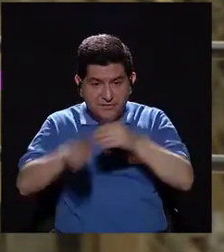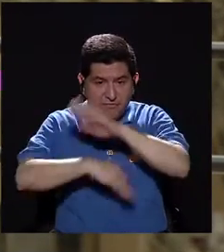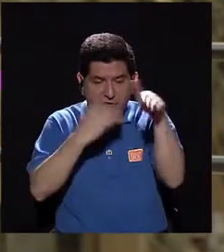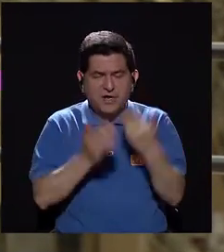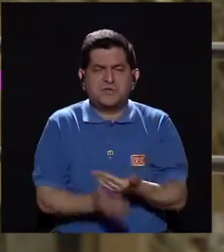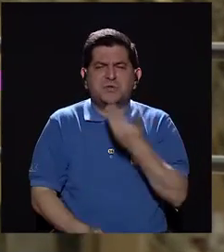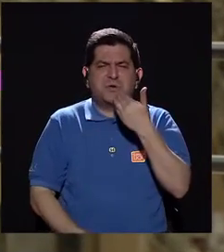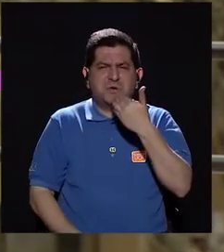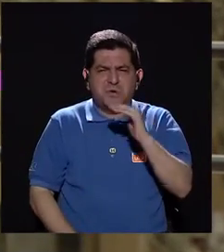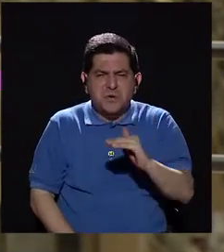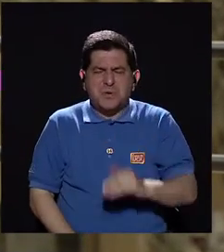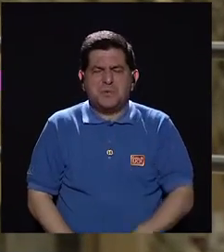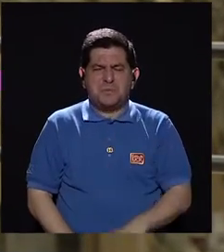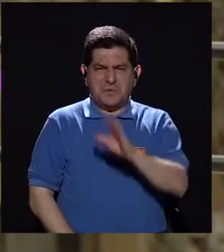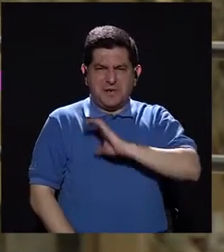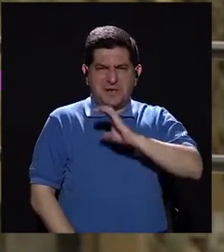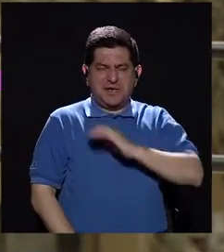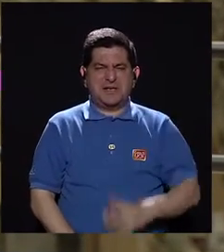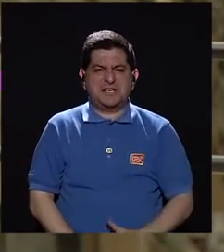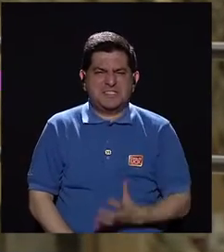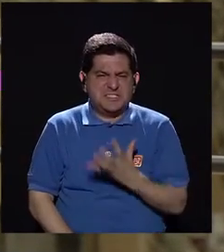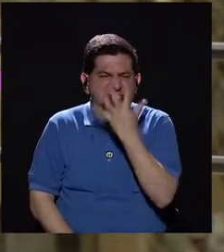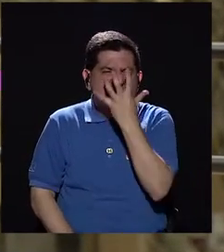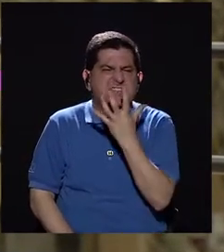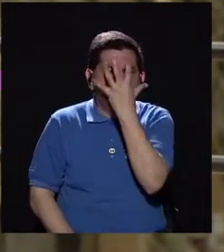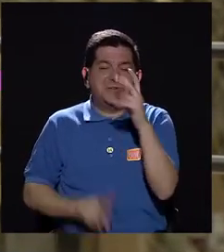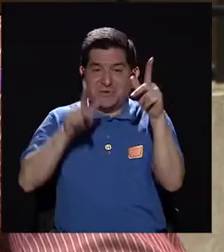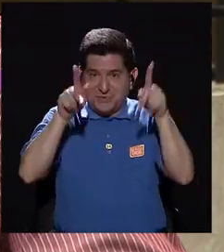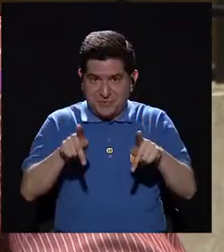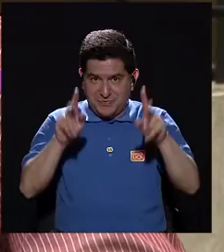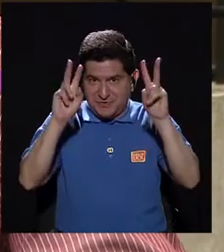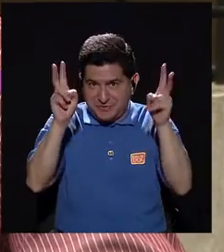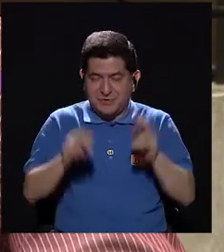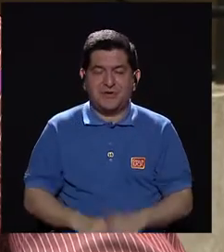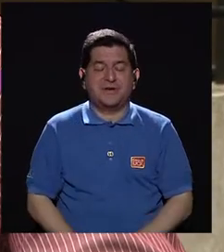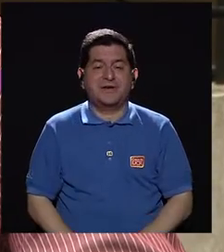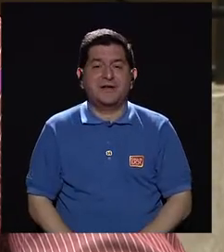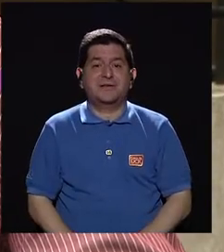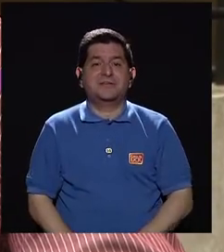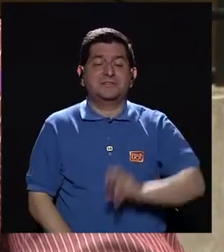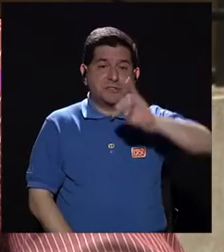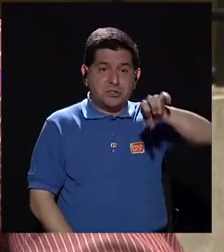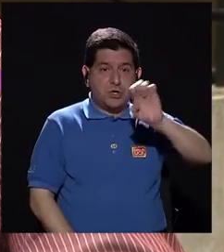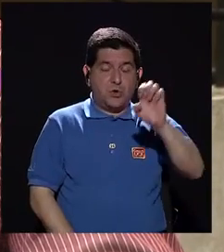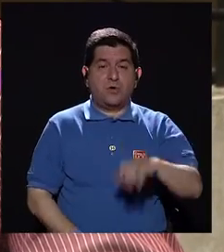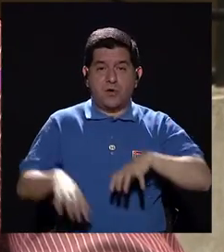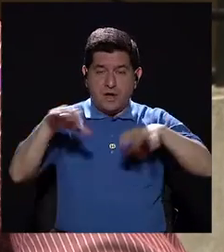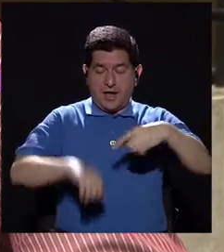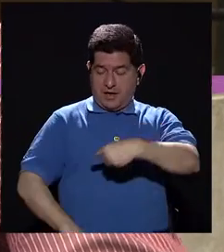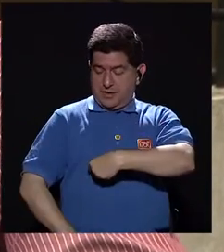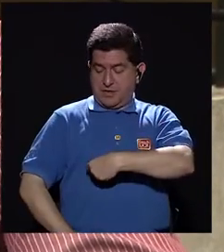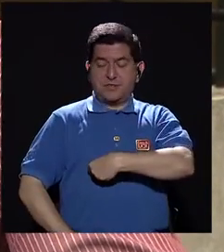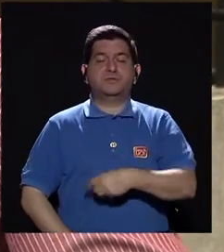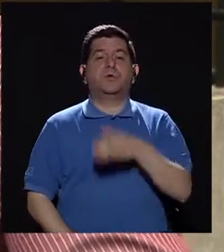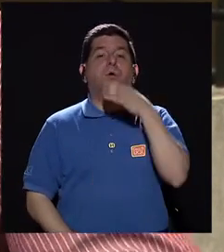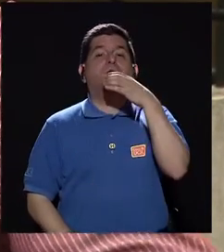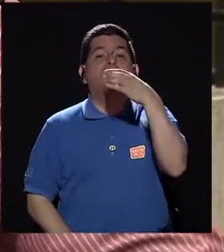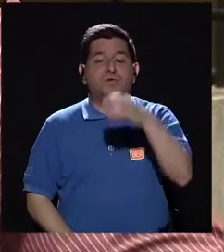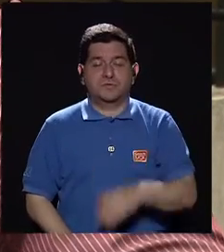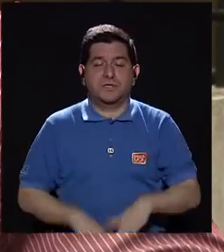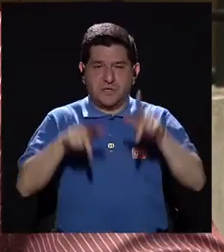se enfocan todo el mal humor, todas las chichas que llaman. Entonces, cuando nos reímos con ja, con ja, se activa la vesícula de biliar.